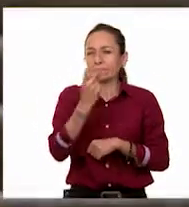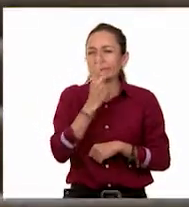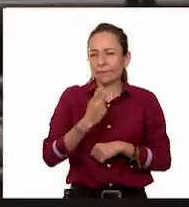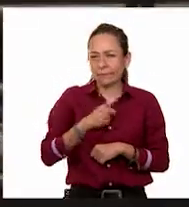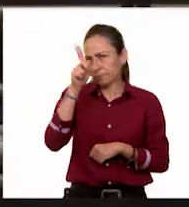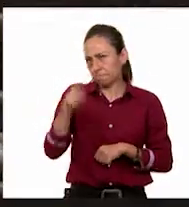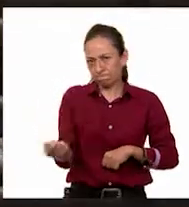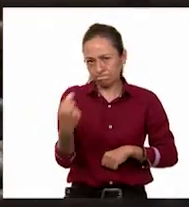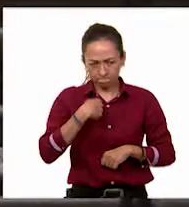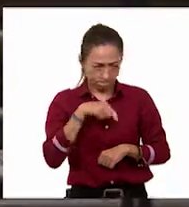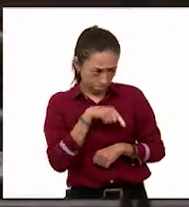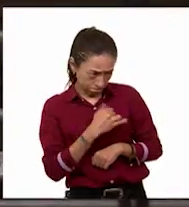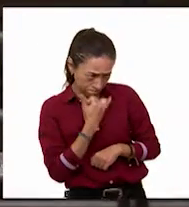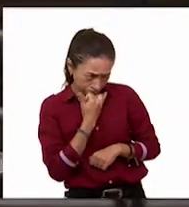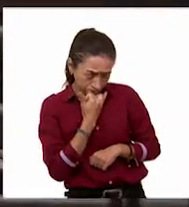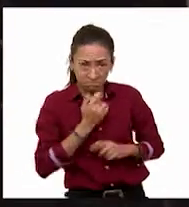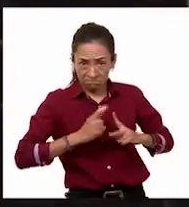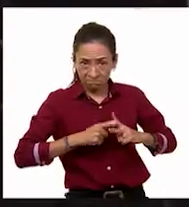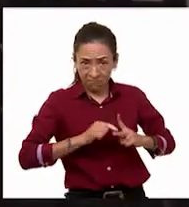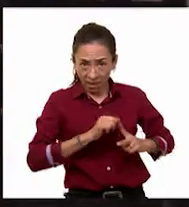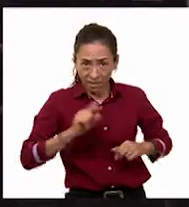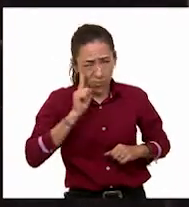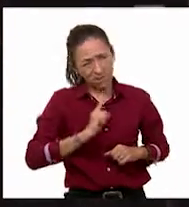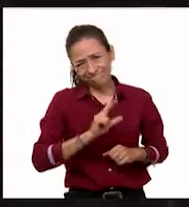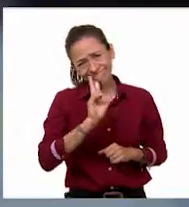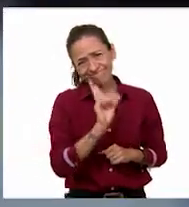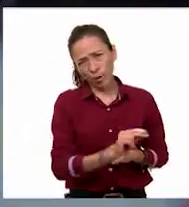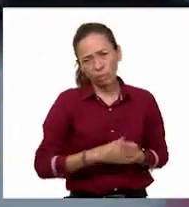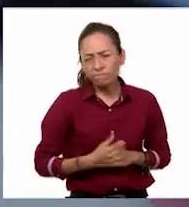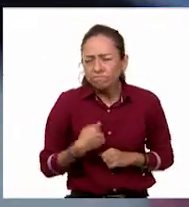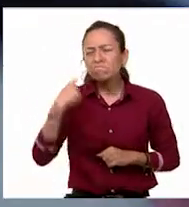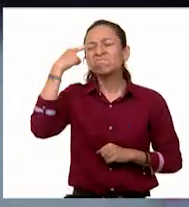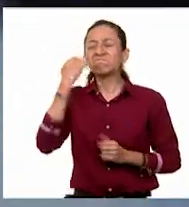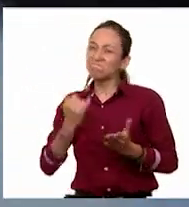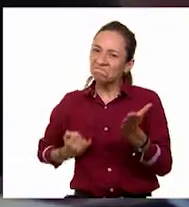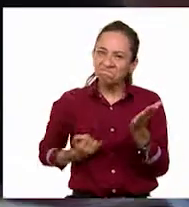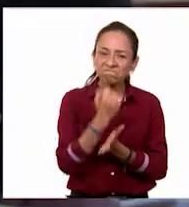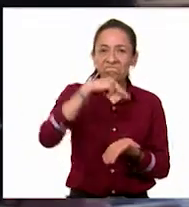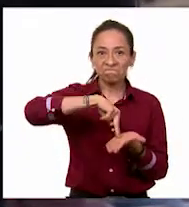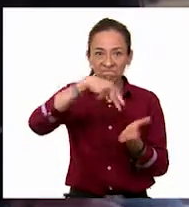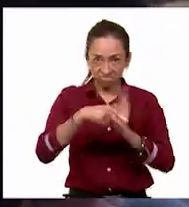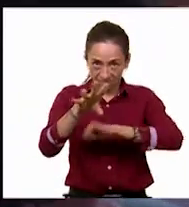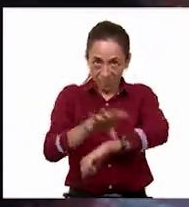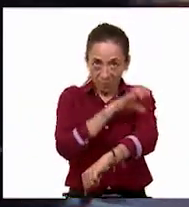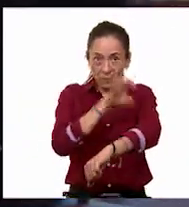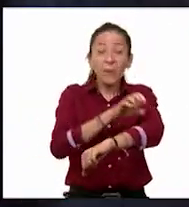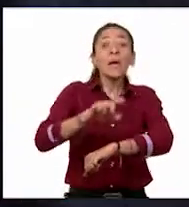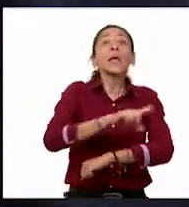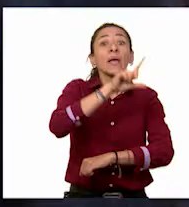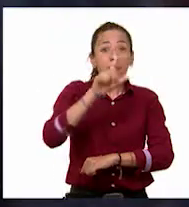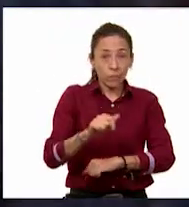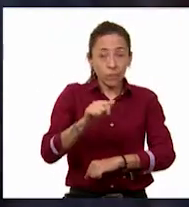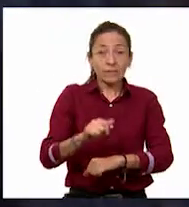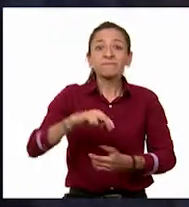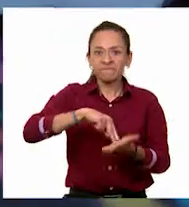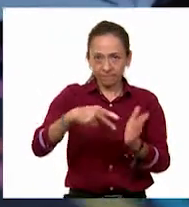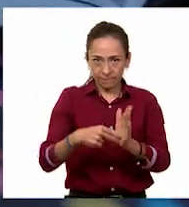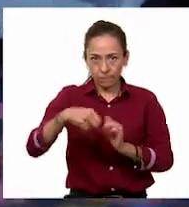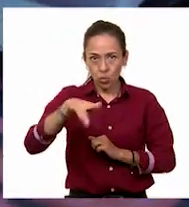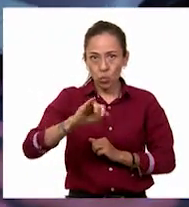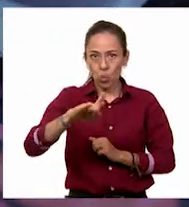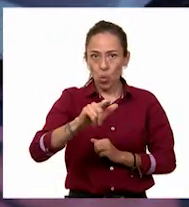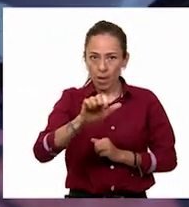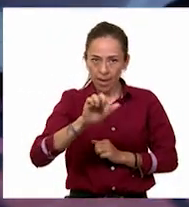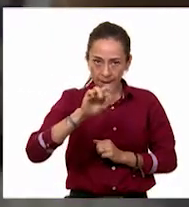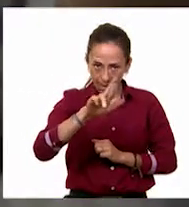las matemáticas no son para mujeres. Así que decidí estudiar Ingeniería en Energía y después Ingeniería Nuclear.